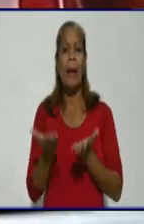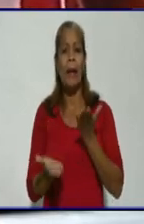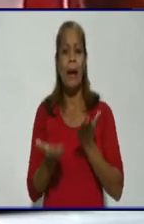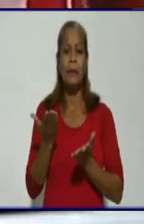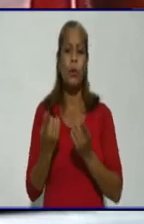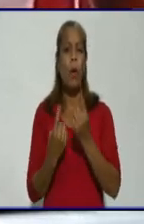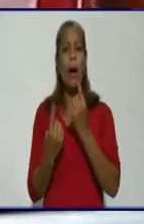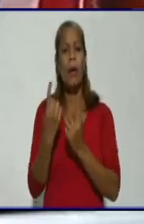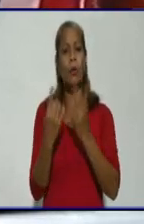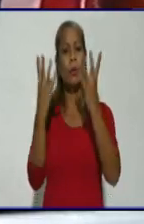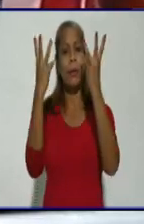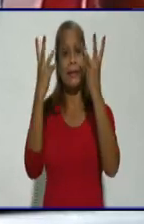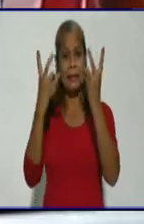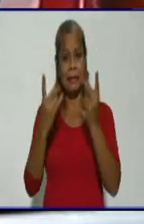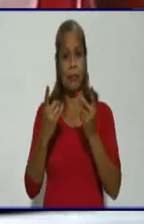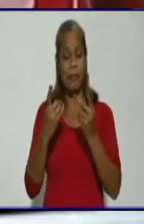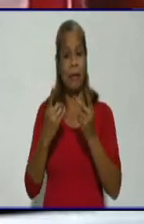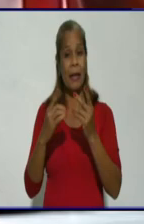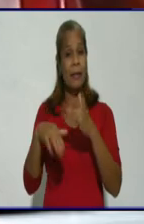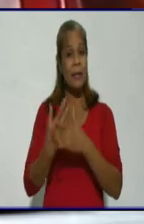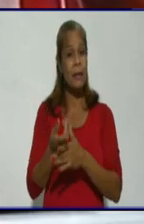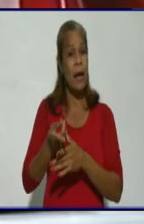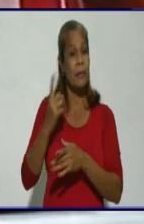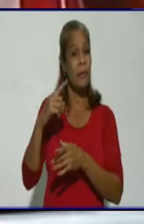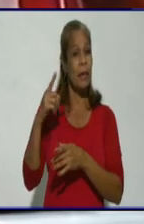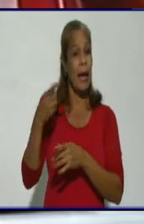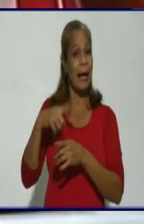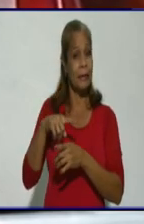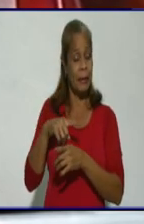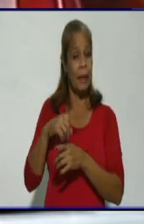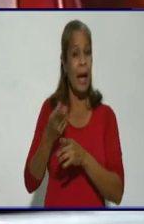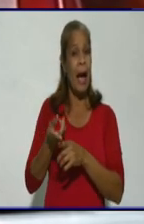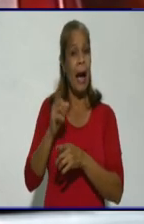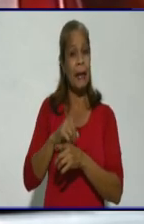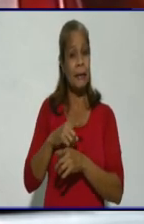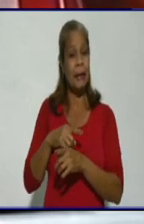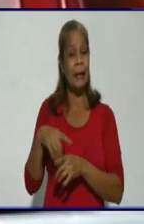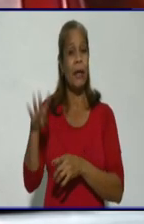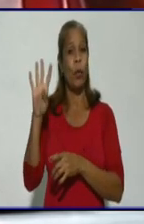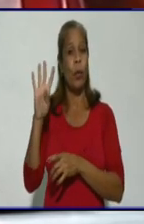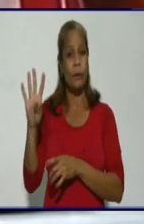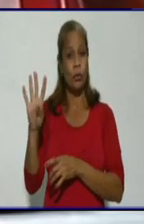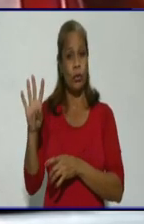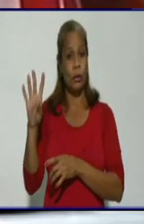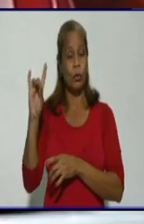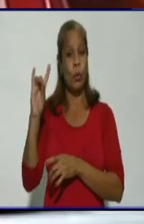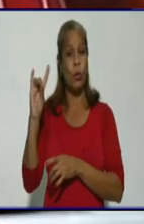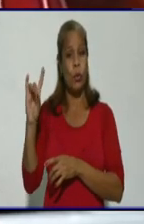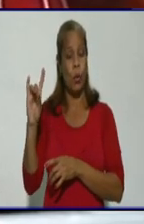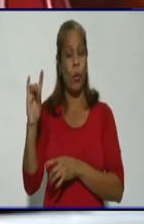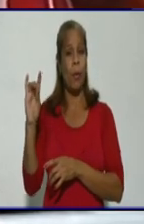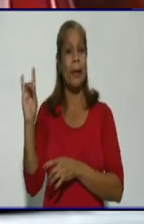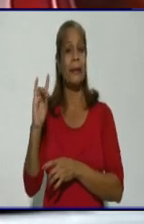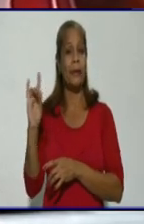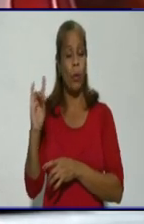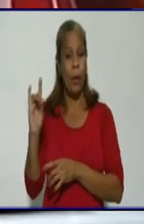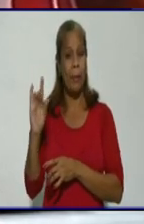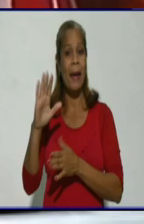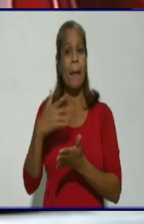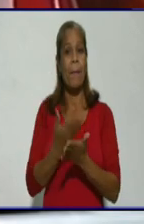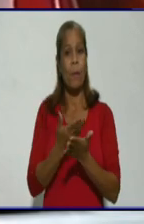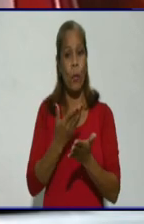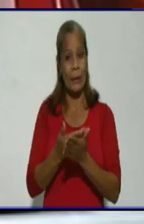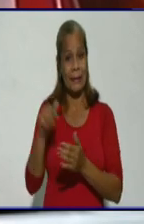anterior con las de hoy. Ayer se habían examinado 497 muestras, hoy se examinaron